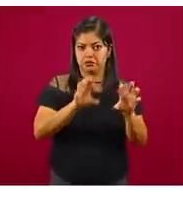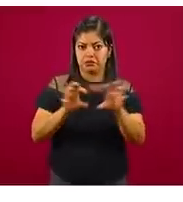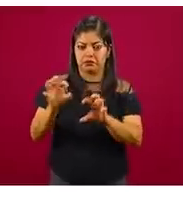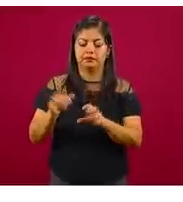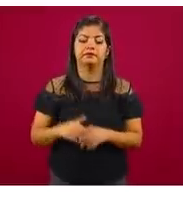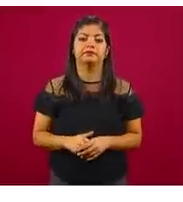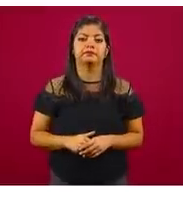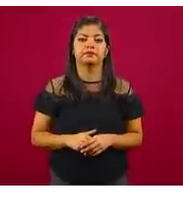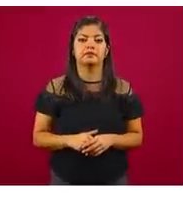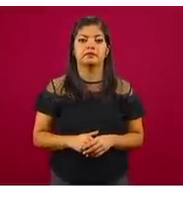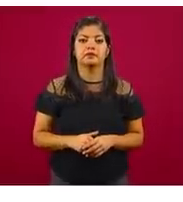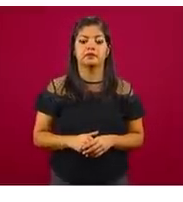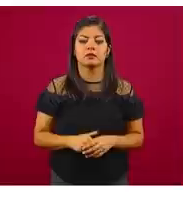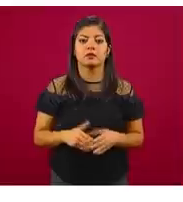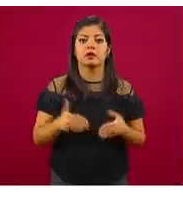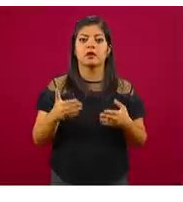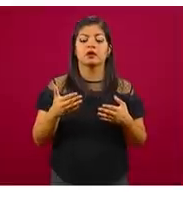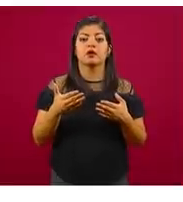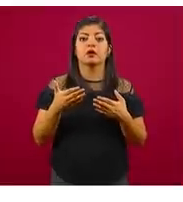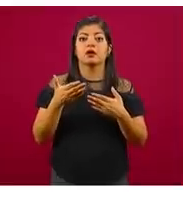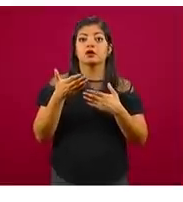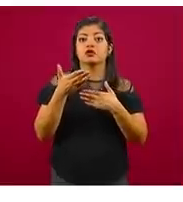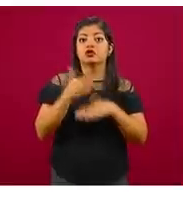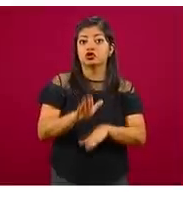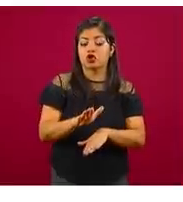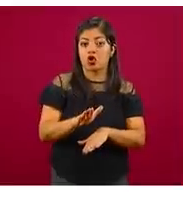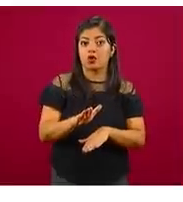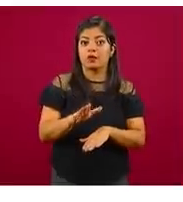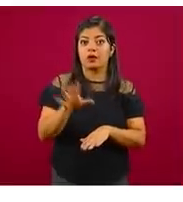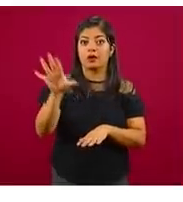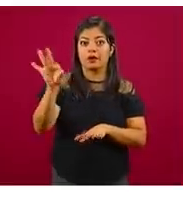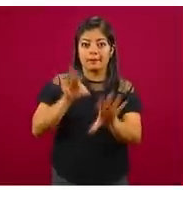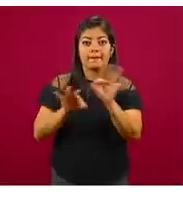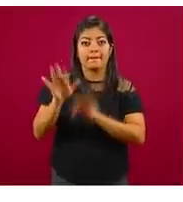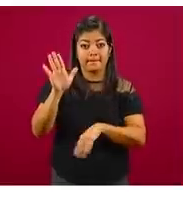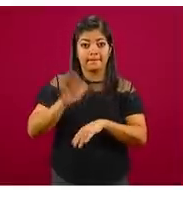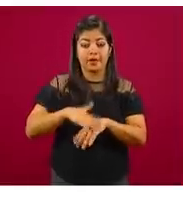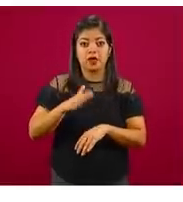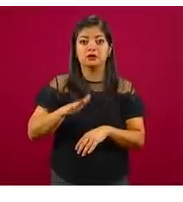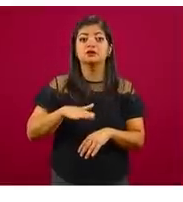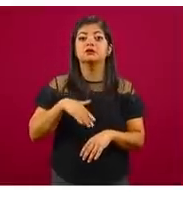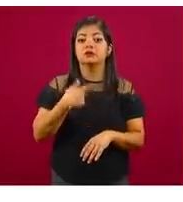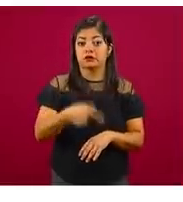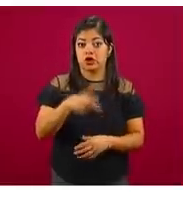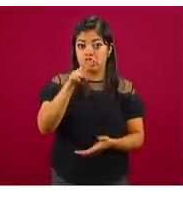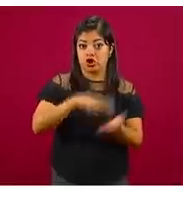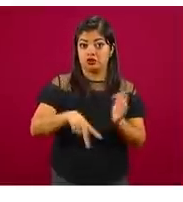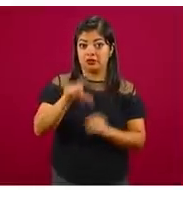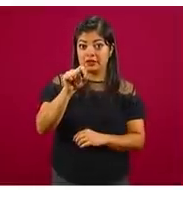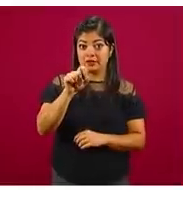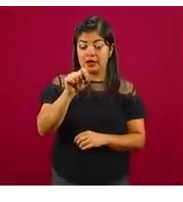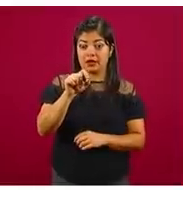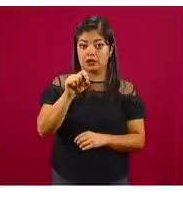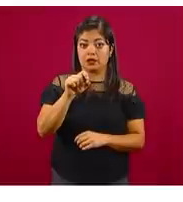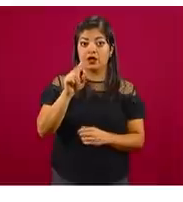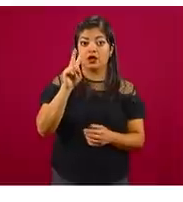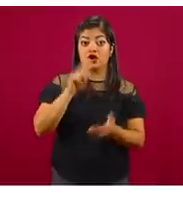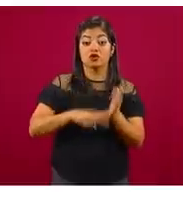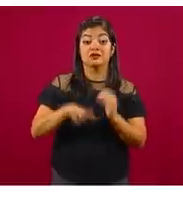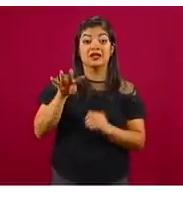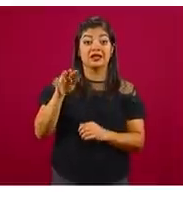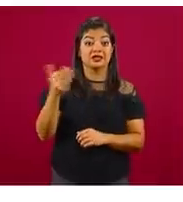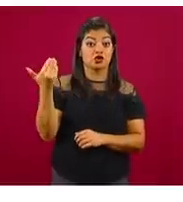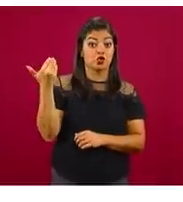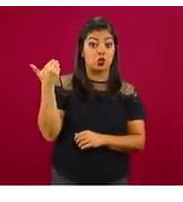En cuanto a reclutamiento, la meta para el año 2020 es la misma que el 2019,